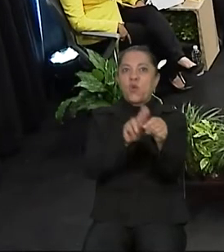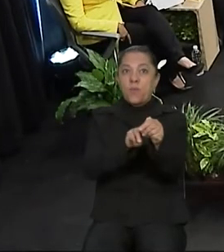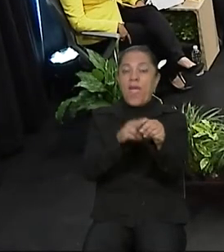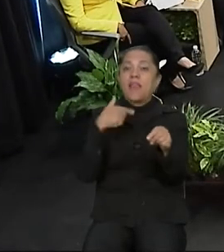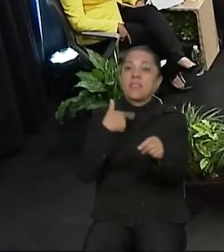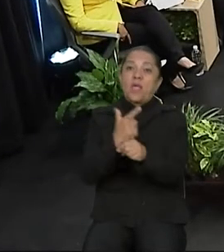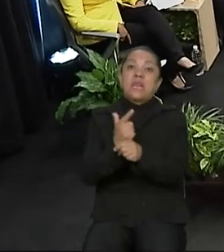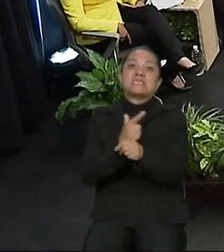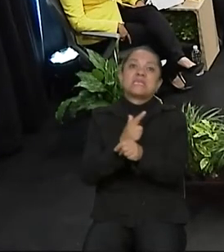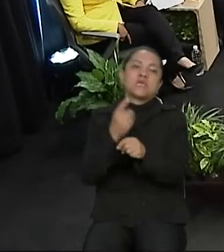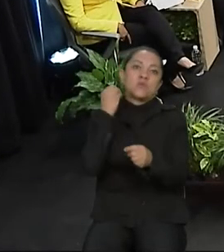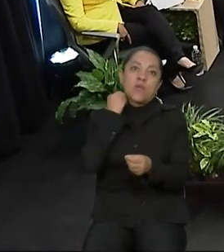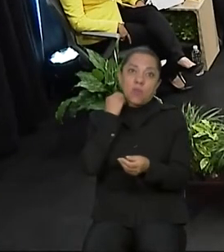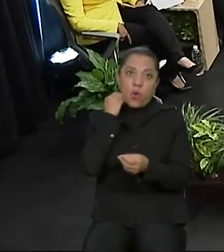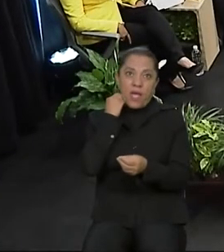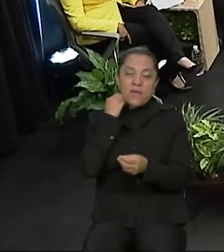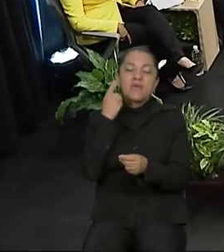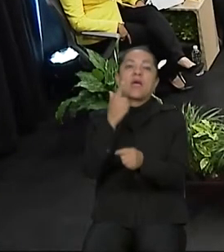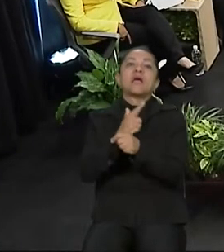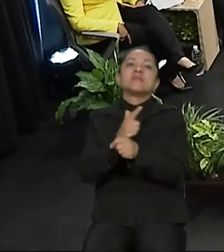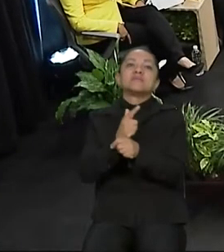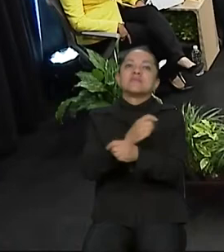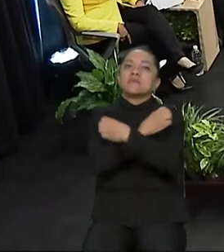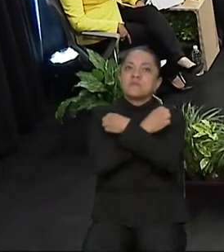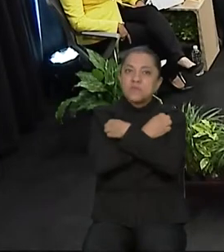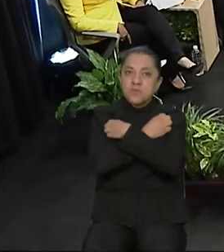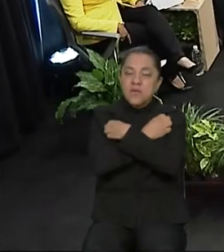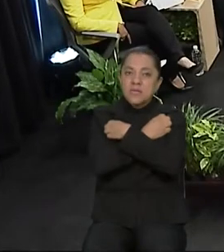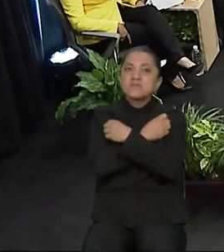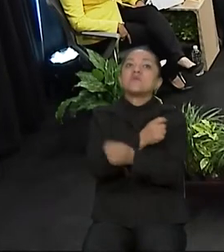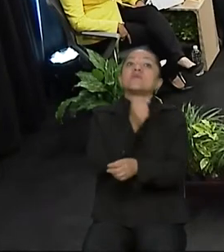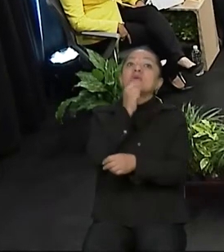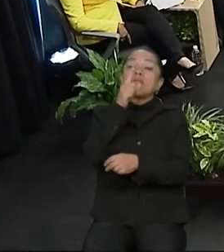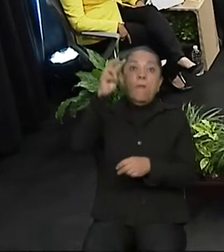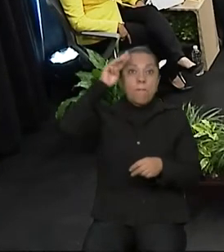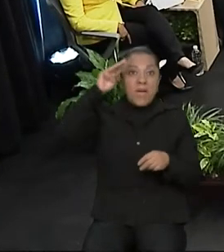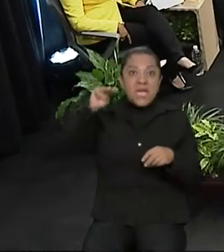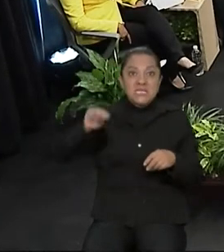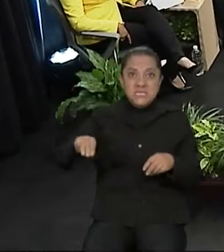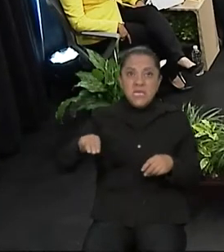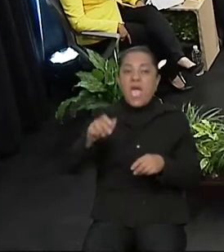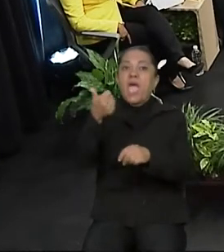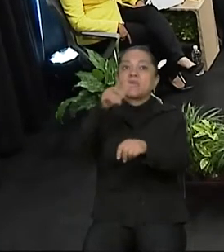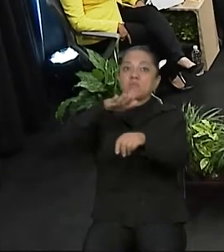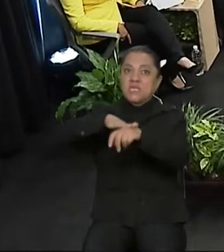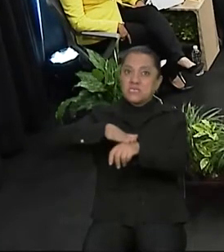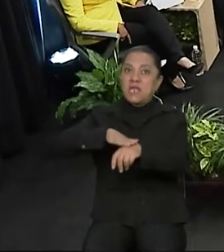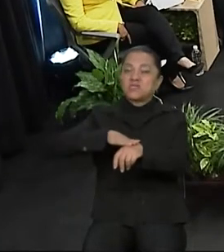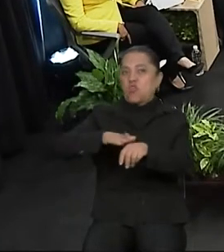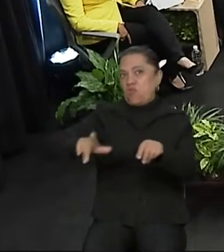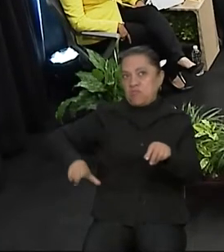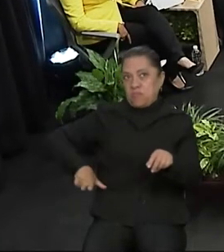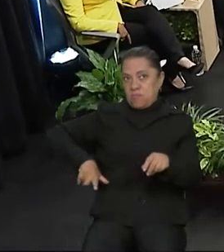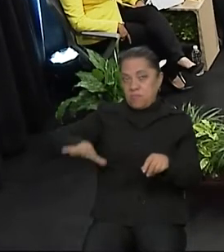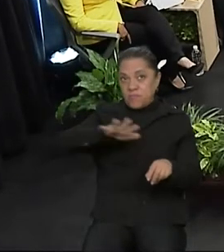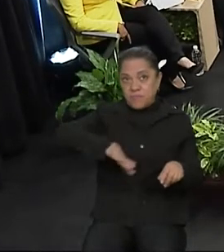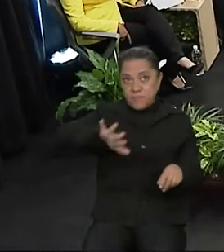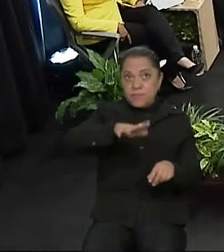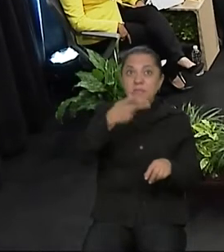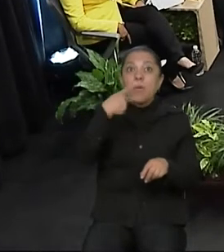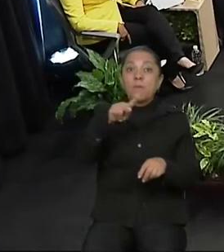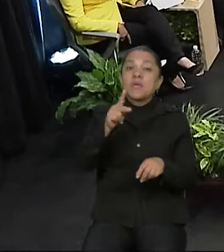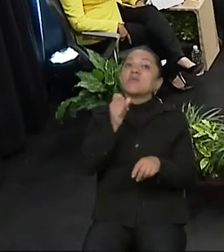Derecho, una licenciatura en Educación y también una maestría en Administración Pública. Pero no solo eso, también